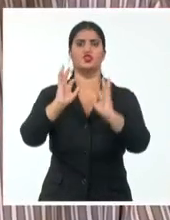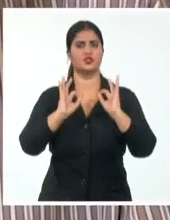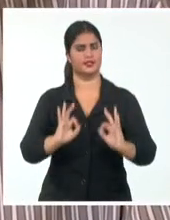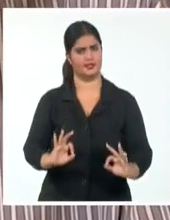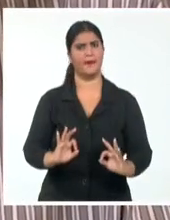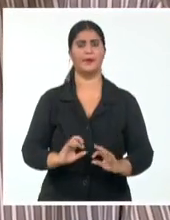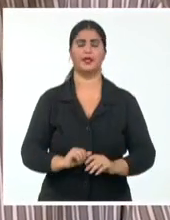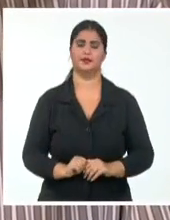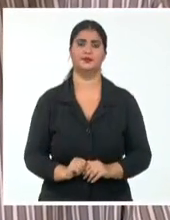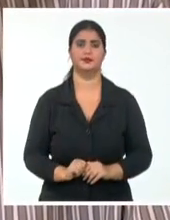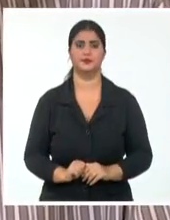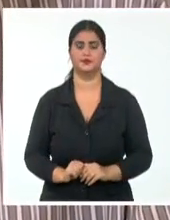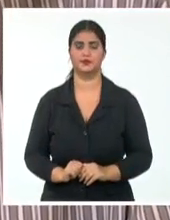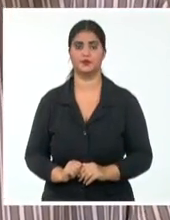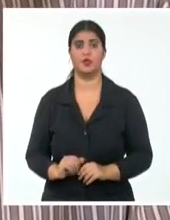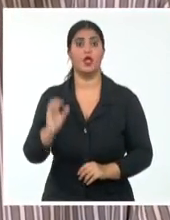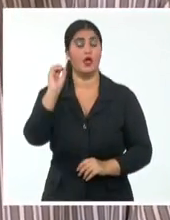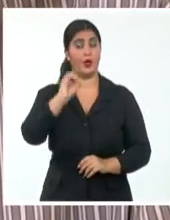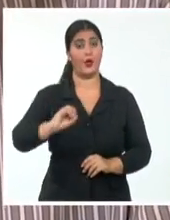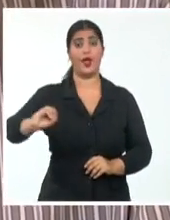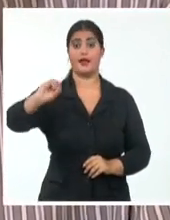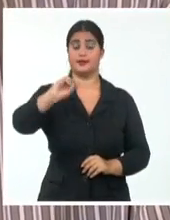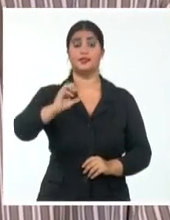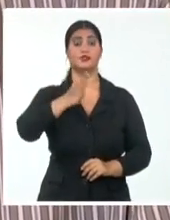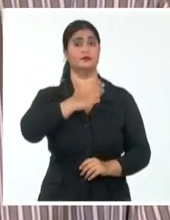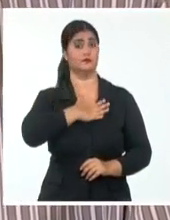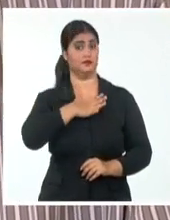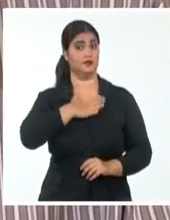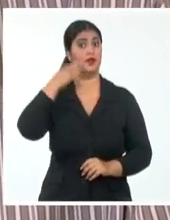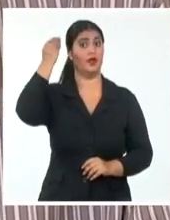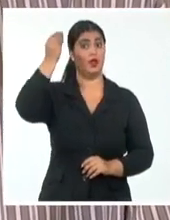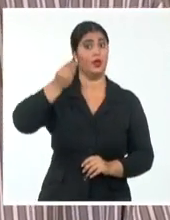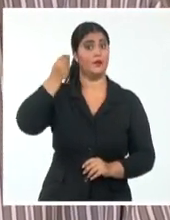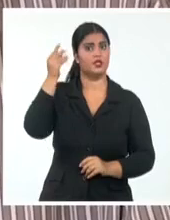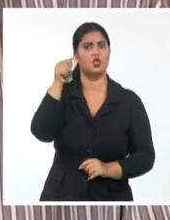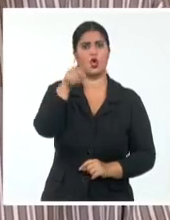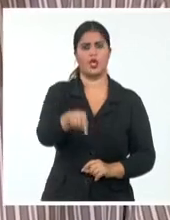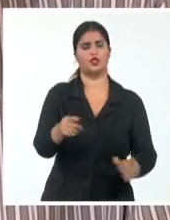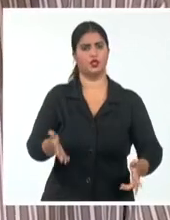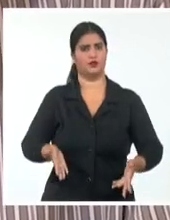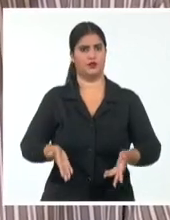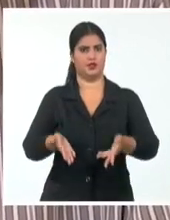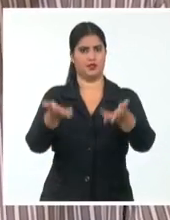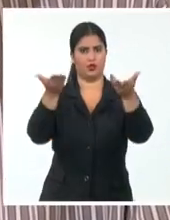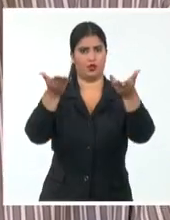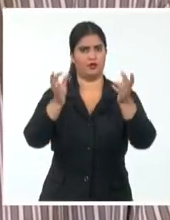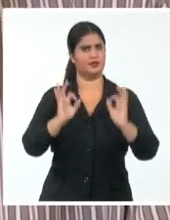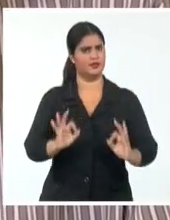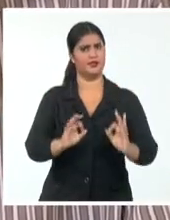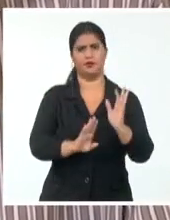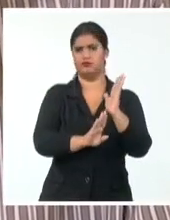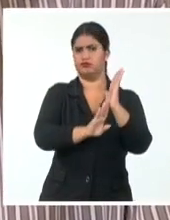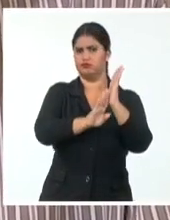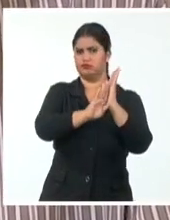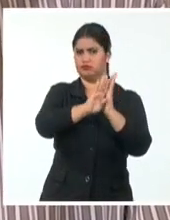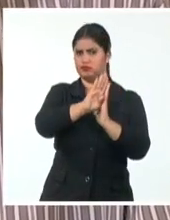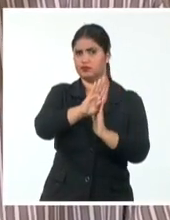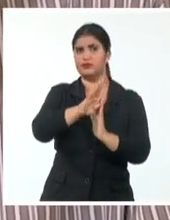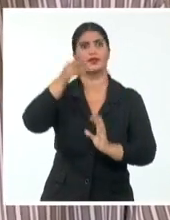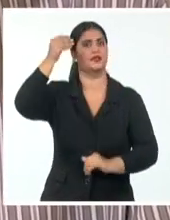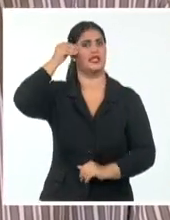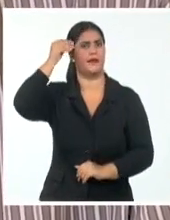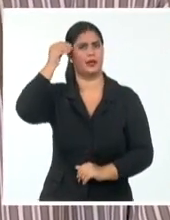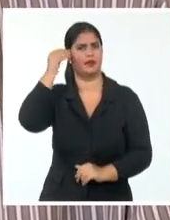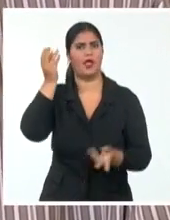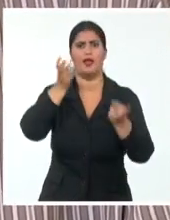El sector de la UNIAC yo pienso que es de crecimiento y de desarrollo. La UNIAC se debe nutrir, se nutre de los